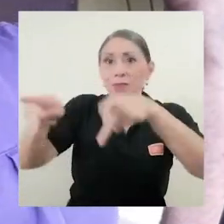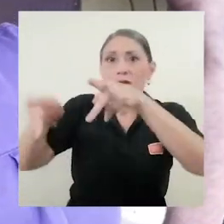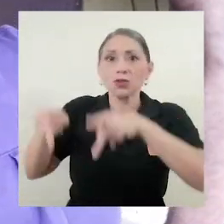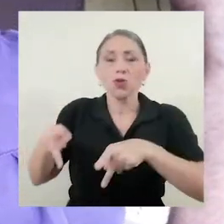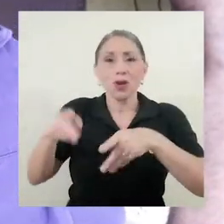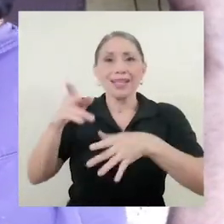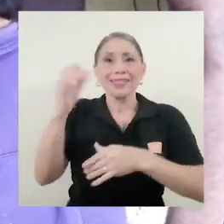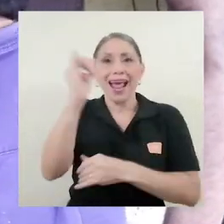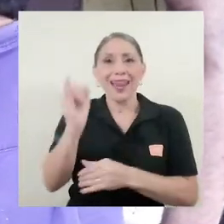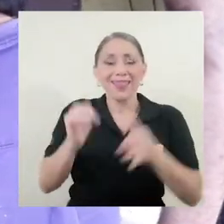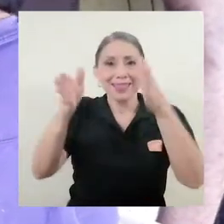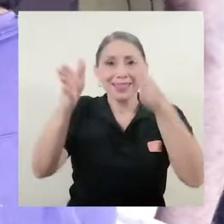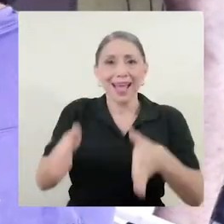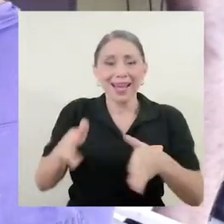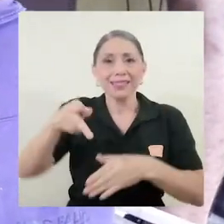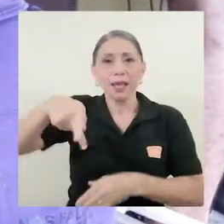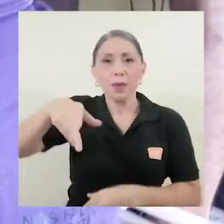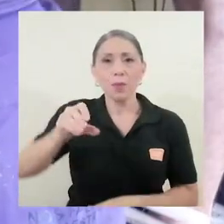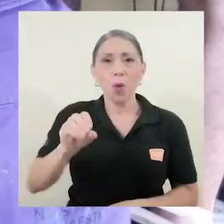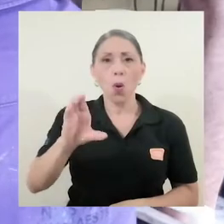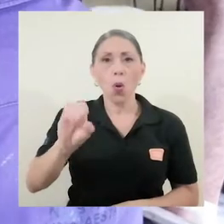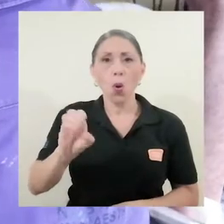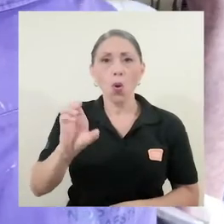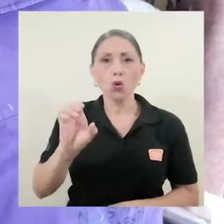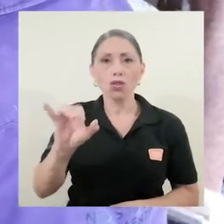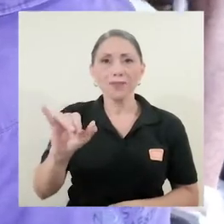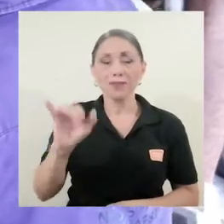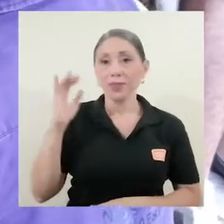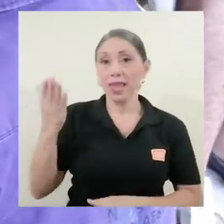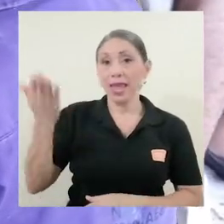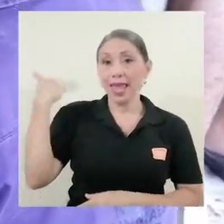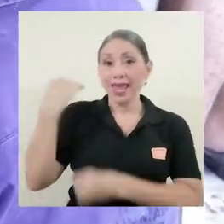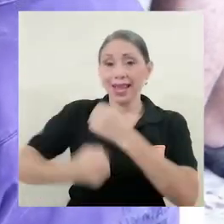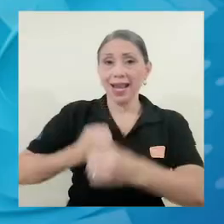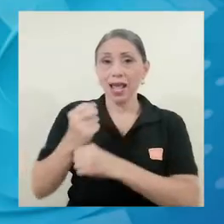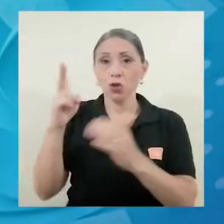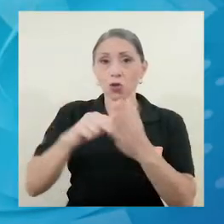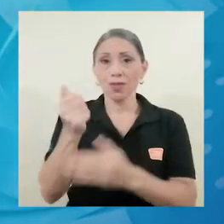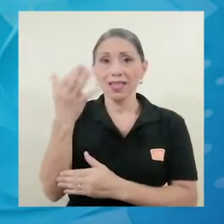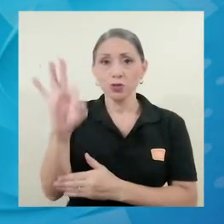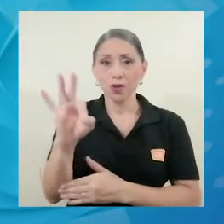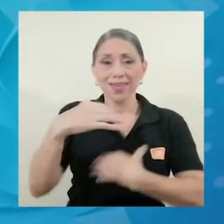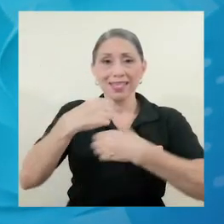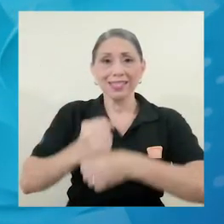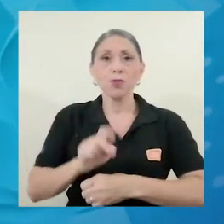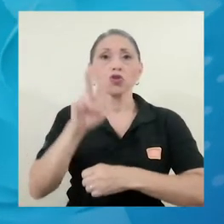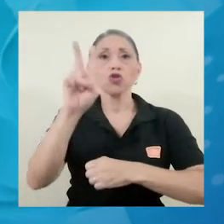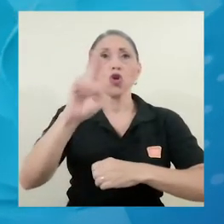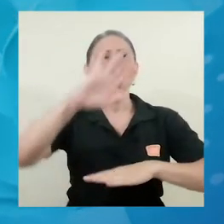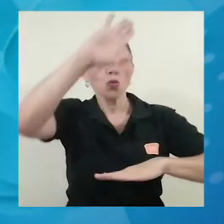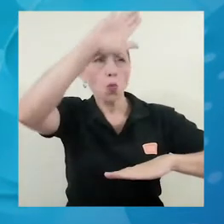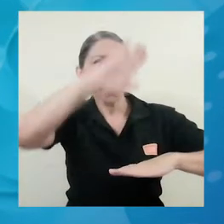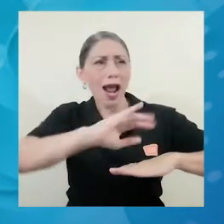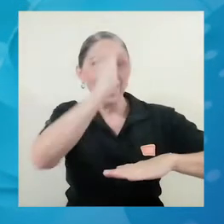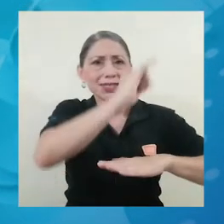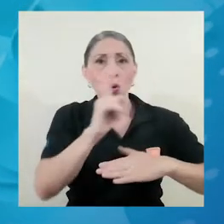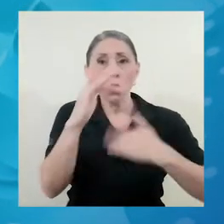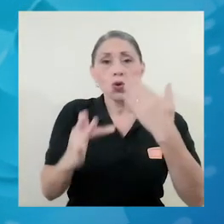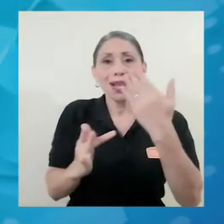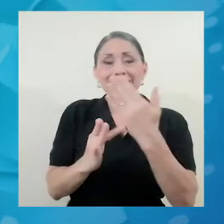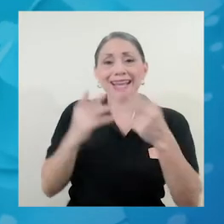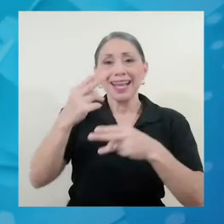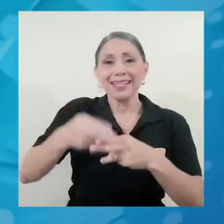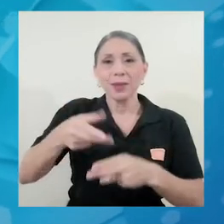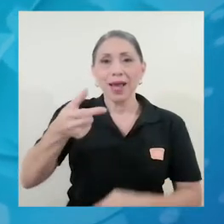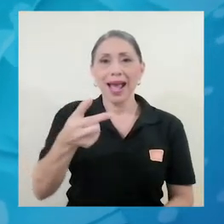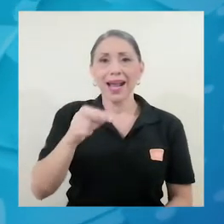la región de Pocosí. Bueno, básicamente en el 2019 hicimos dos murales, uno en una técnica que